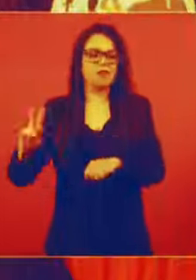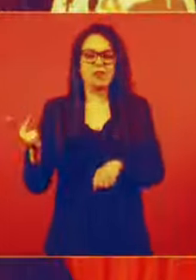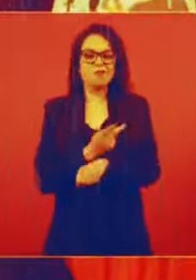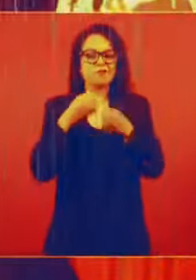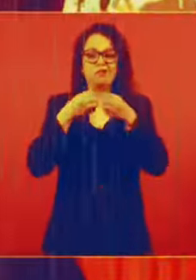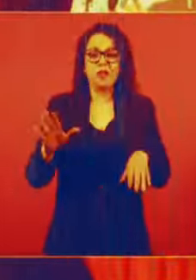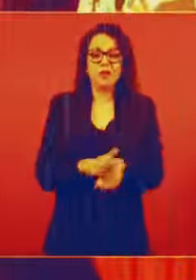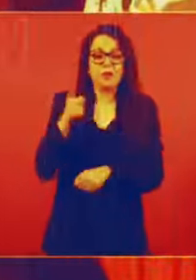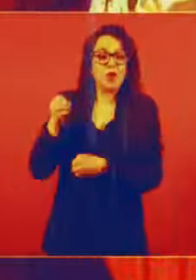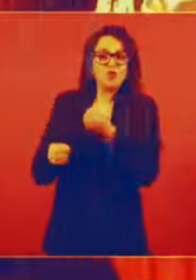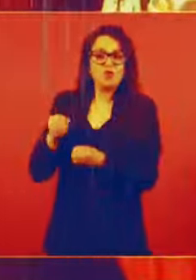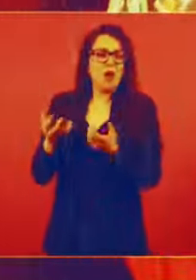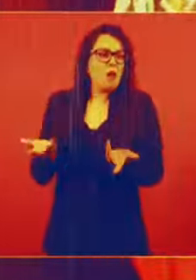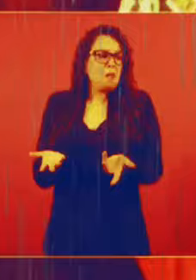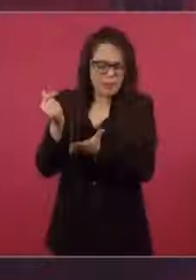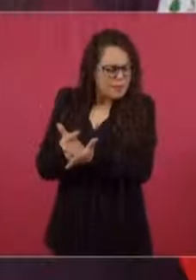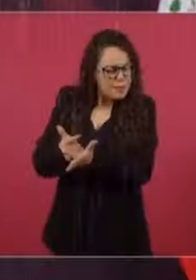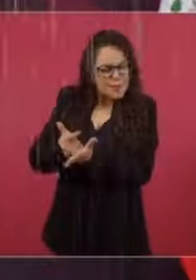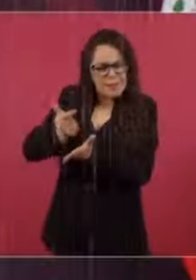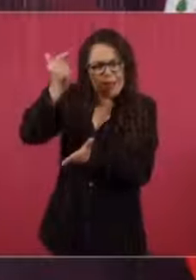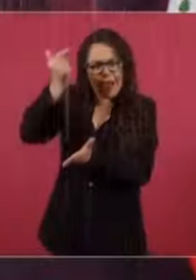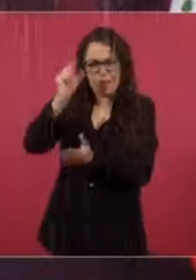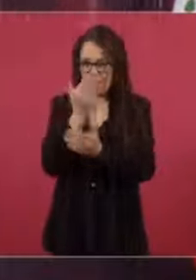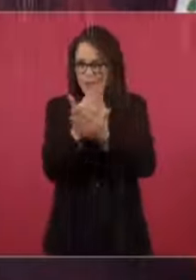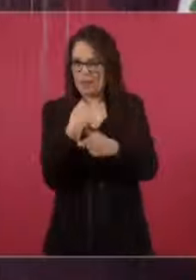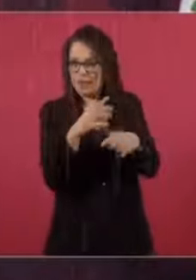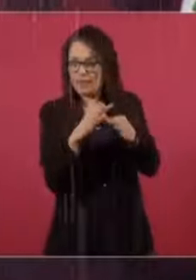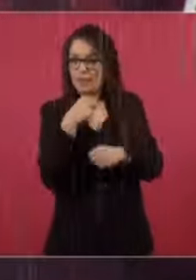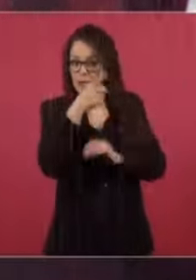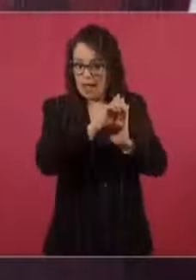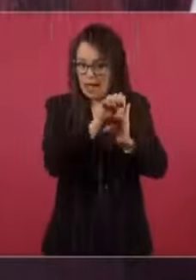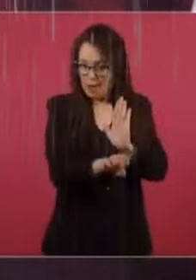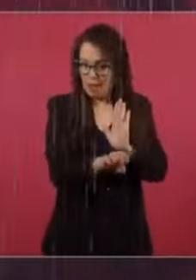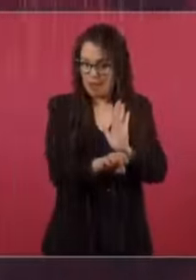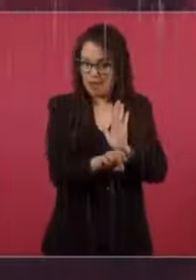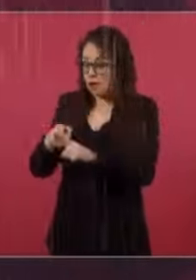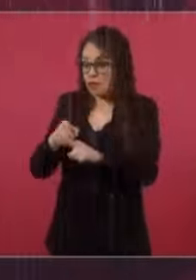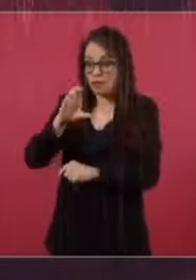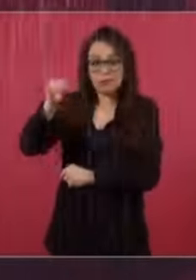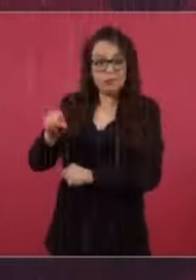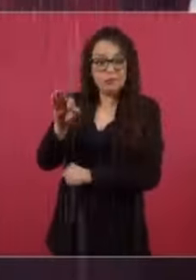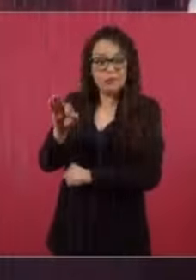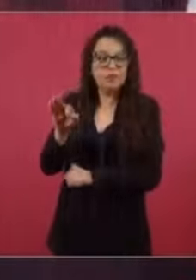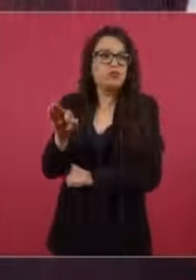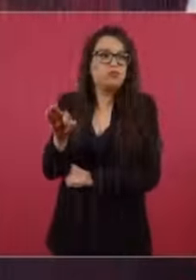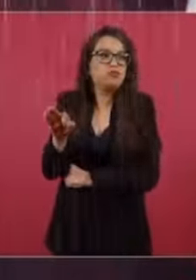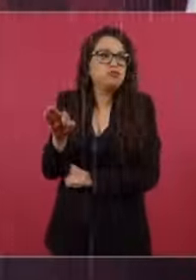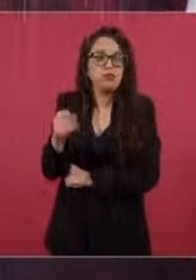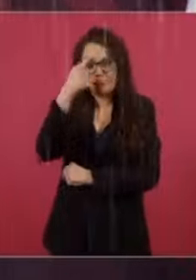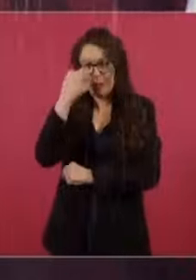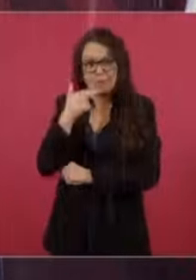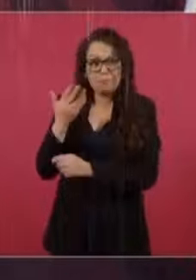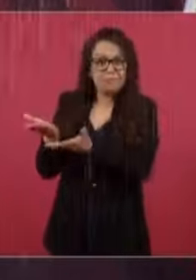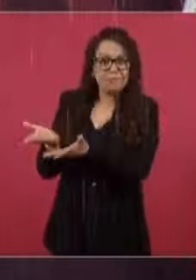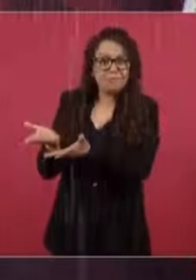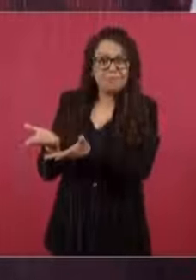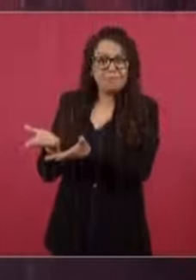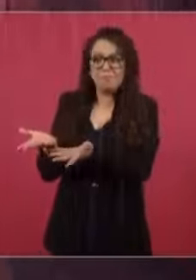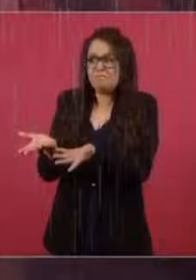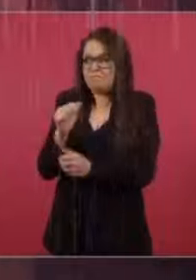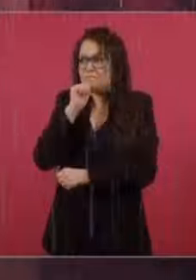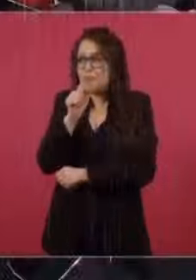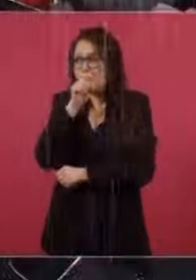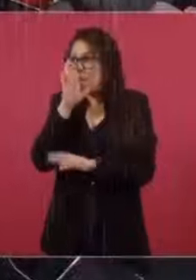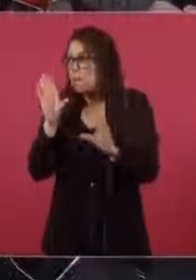hacen lo que quieren. Y ya ni hablemos del Consejo de la Judicatura. Eso es su florero. Está de adorno. ¿Y qué cosa es que está